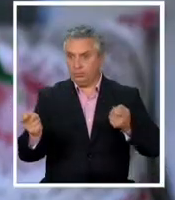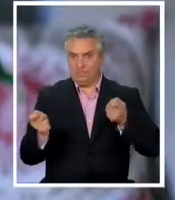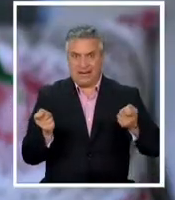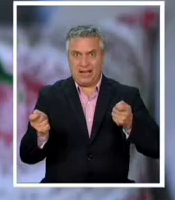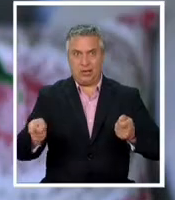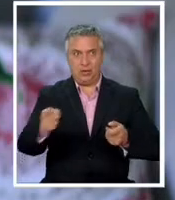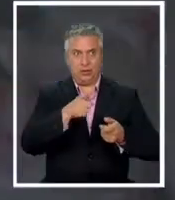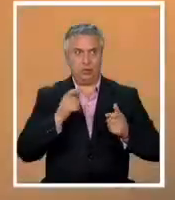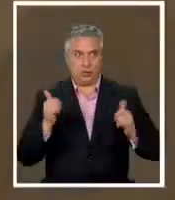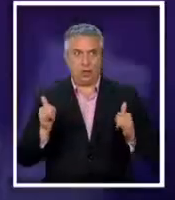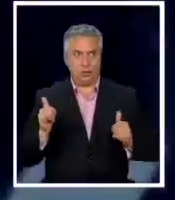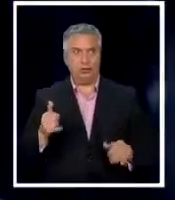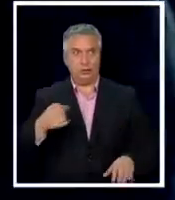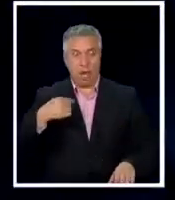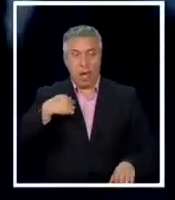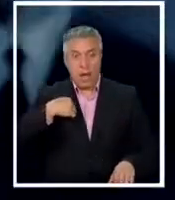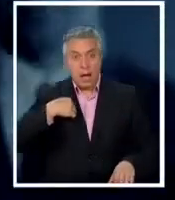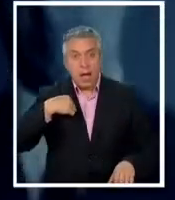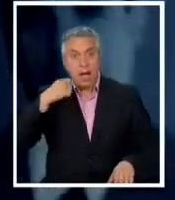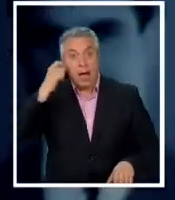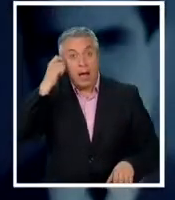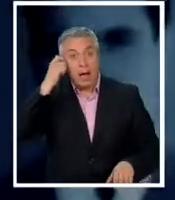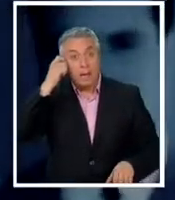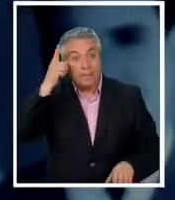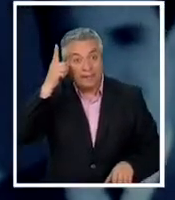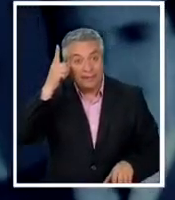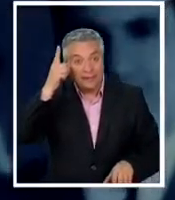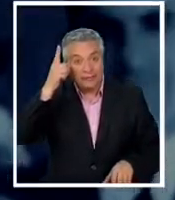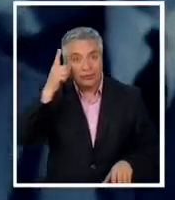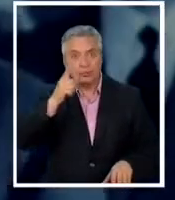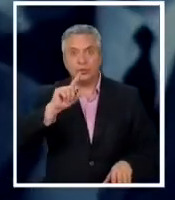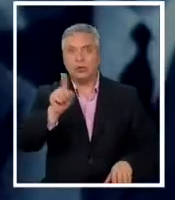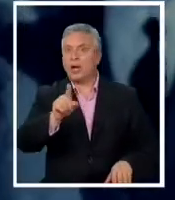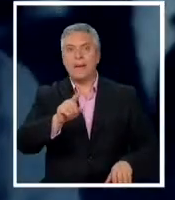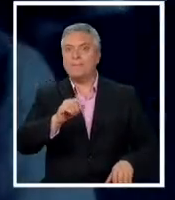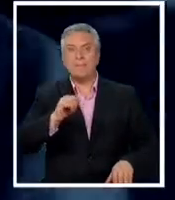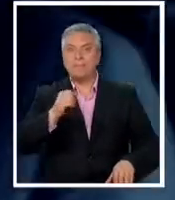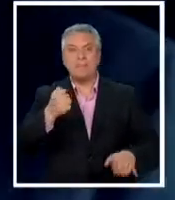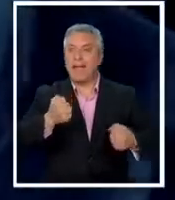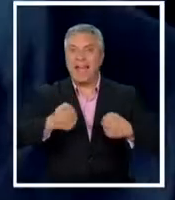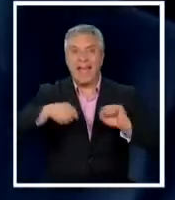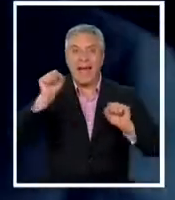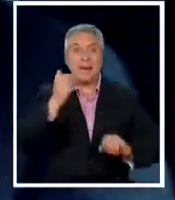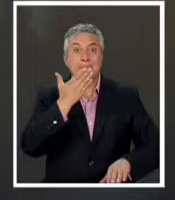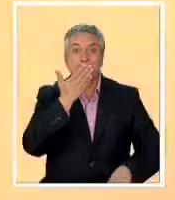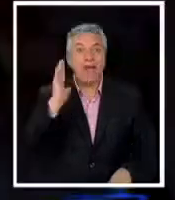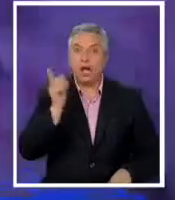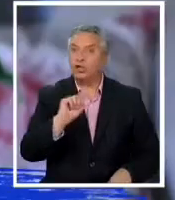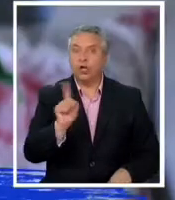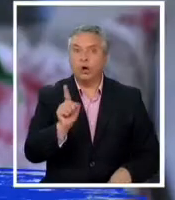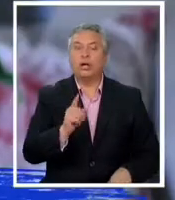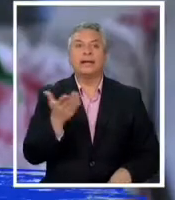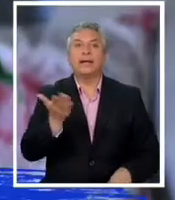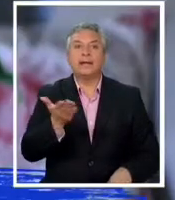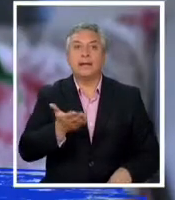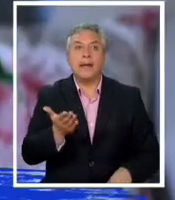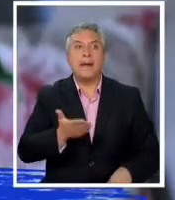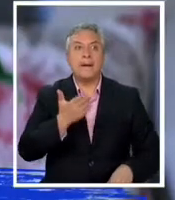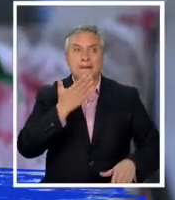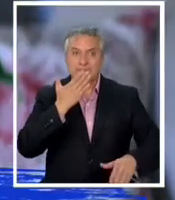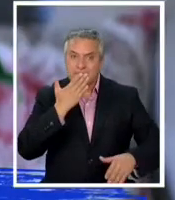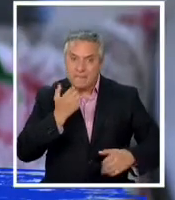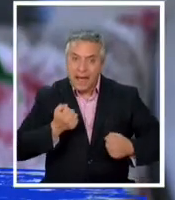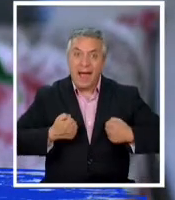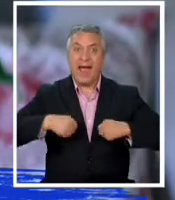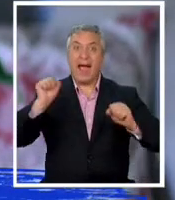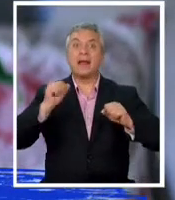Aprendimos primero no siempre gana el mejor Generalmente gana el que lucha